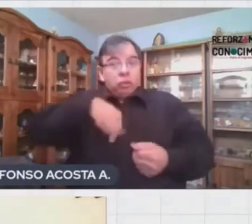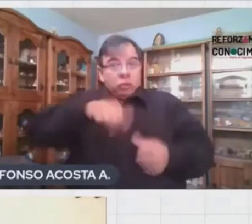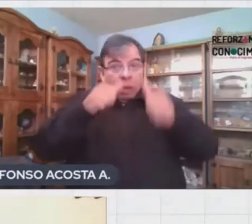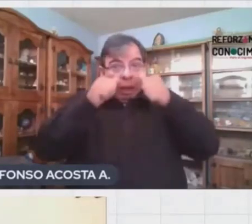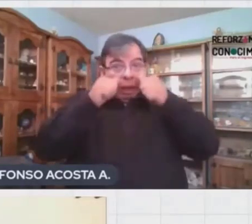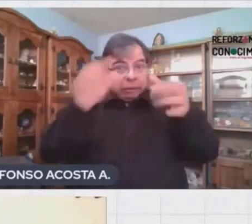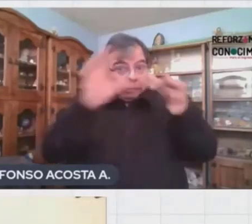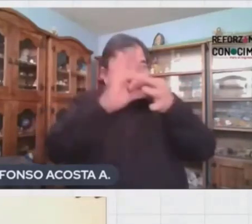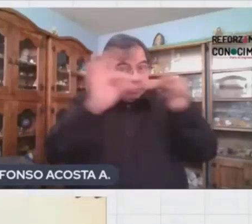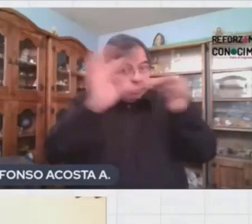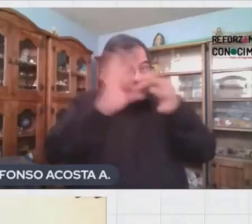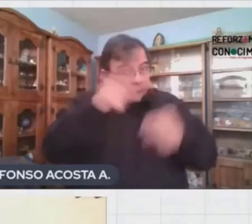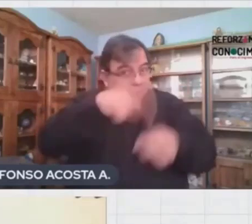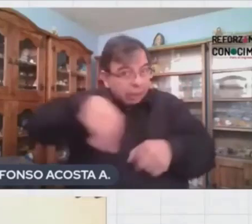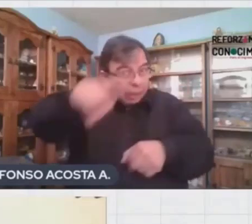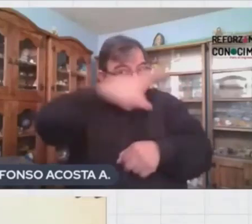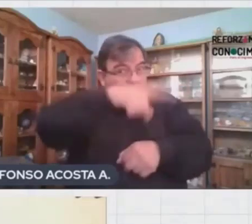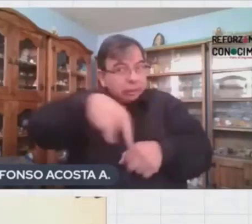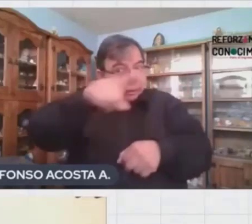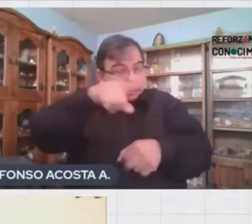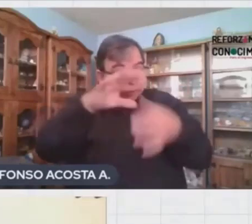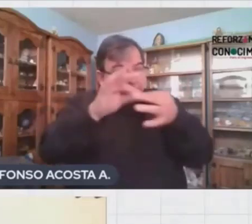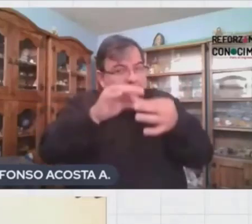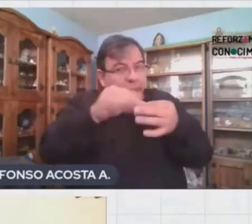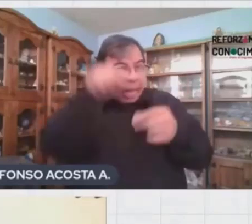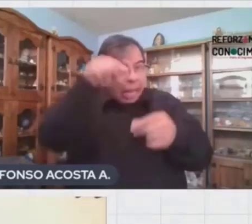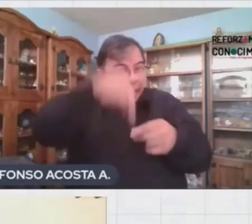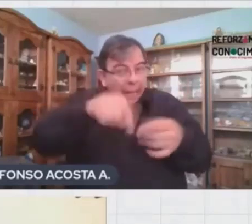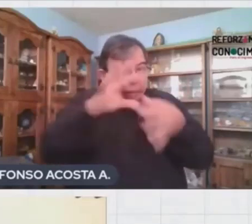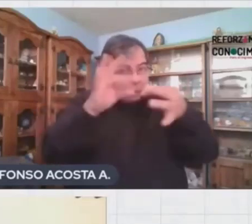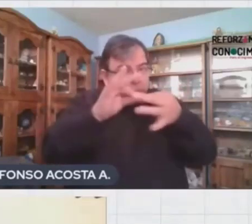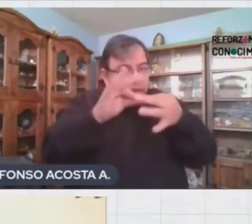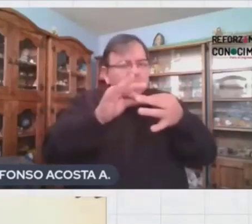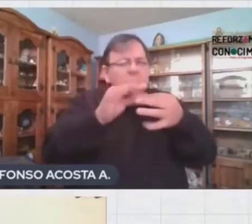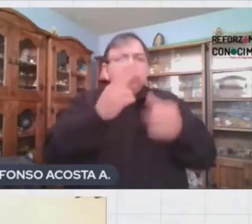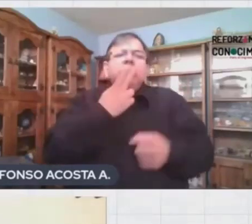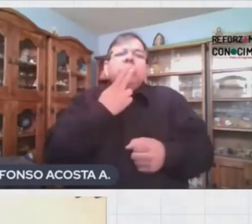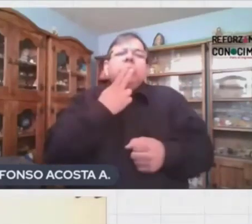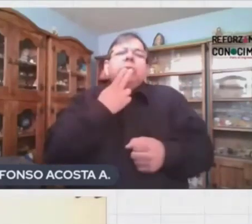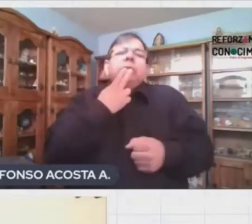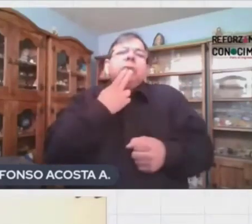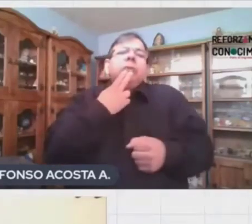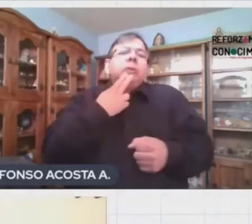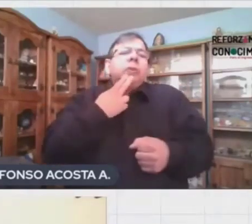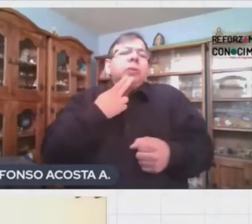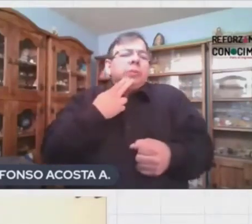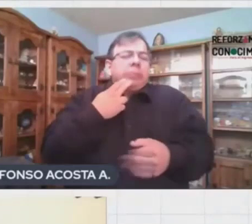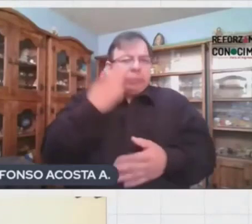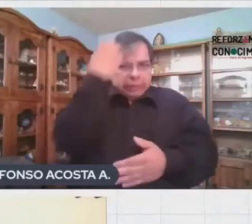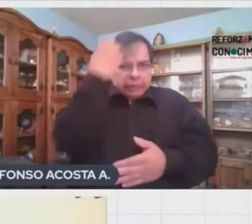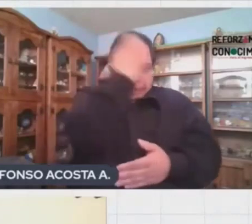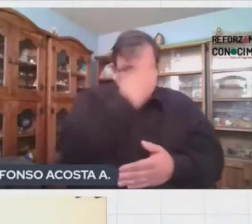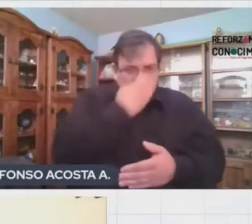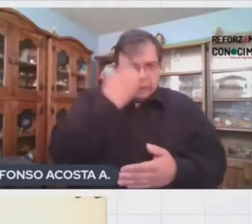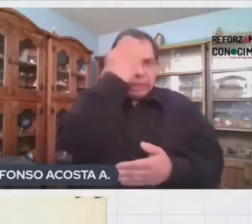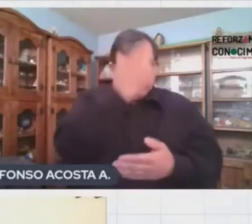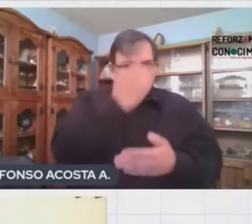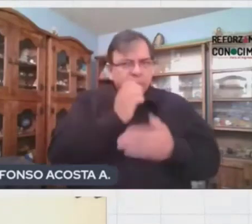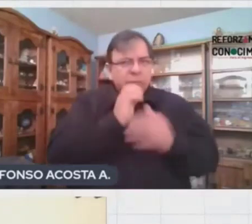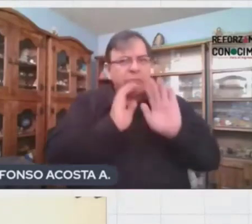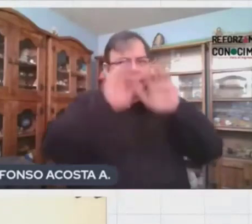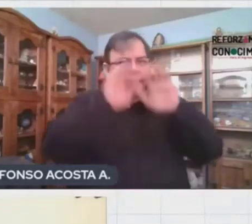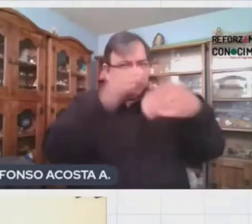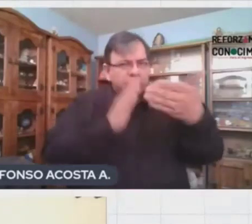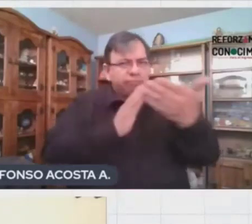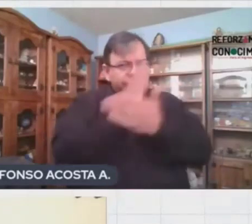maestras, chicos, pues lo que se diga aquí seguro nos será útil no solo para presentar nuestro examen de ingreso a la prepa, sino